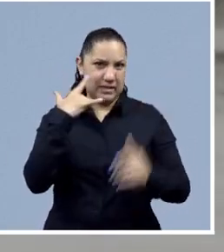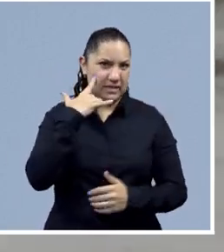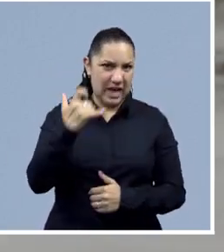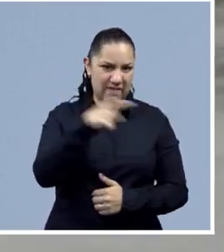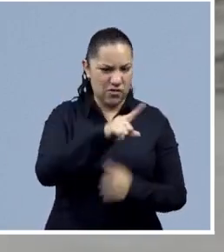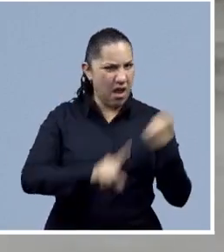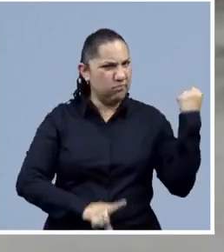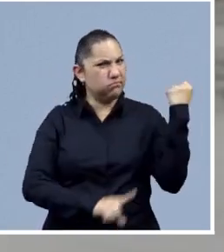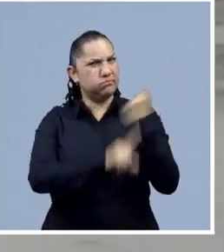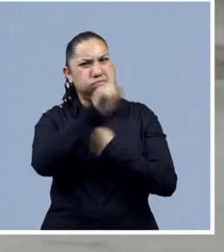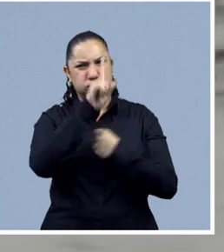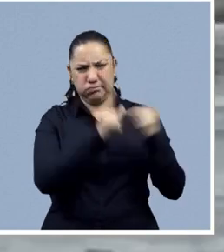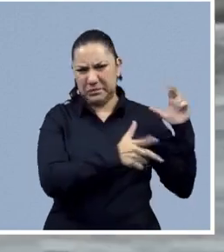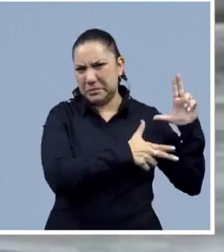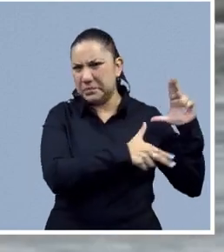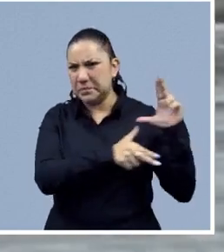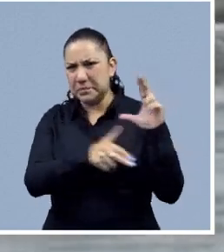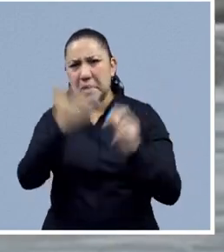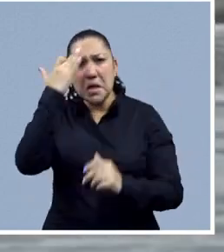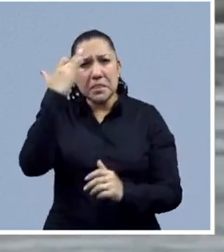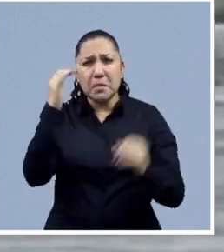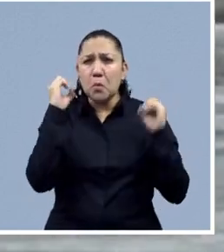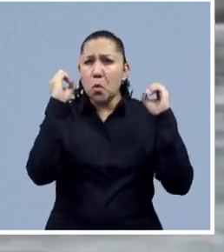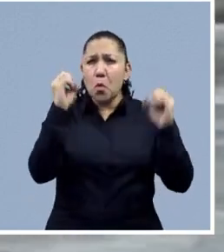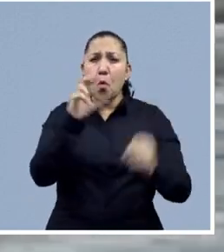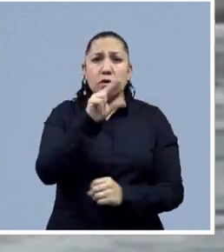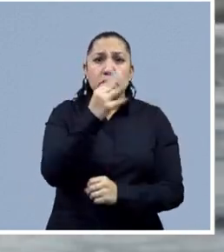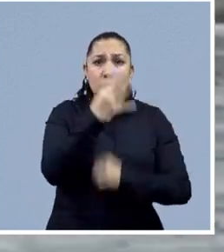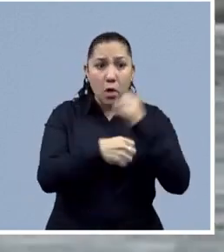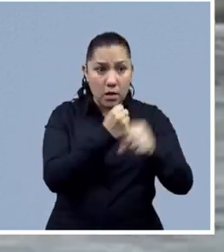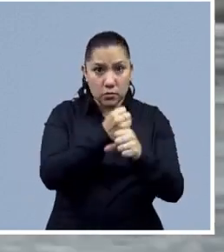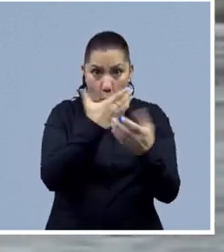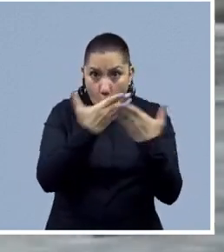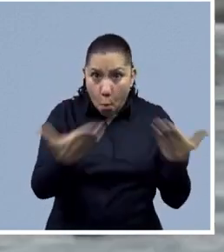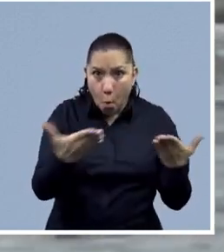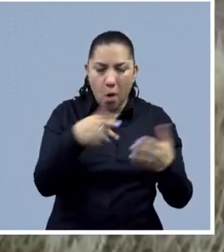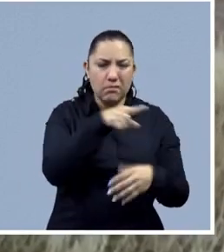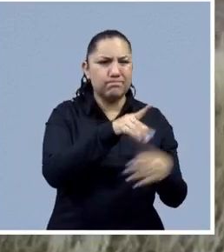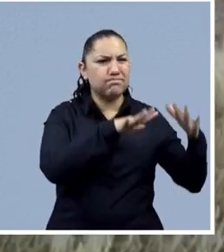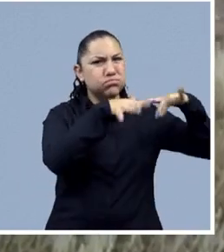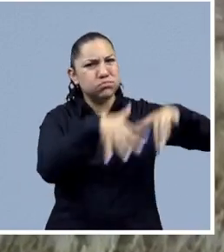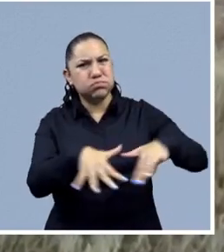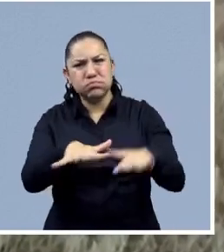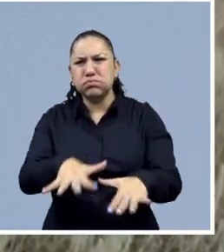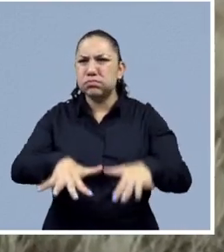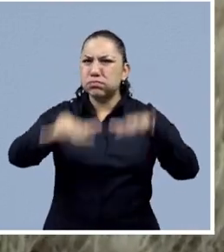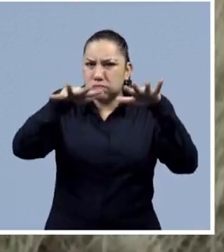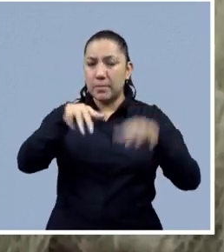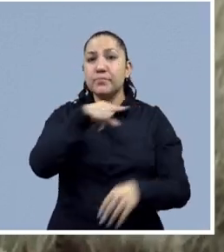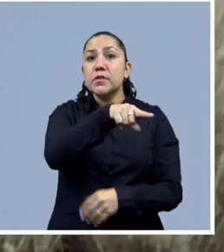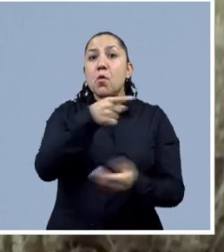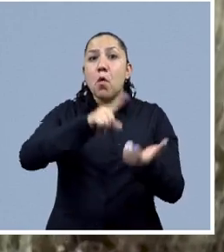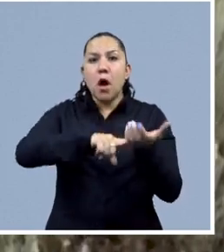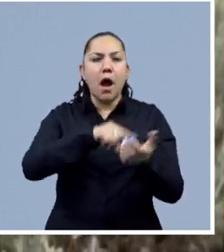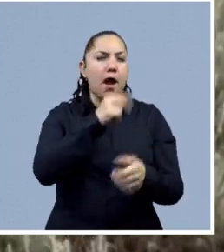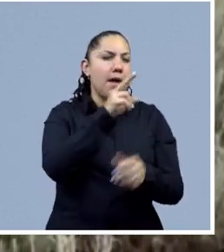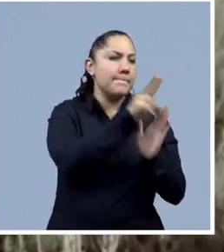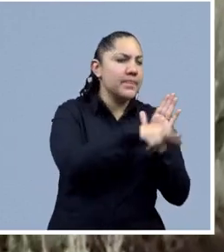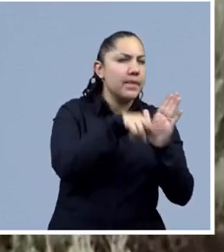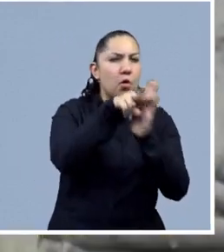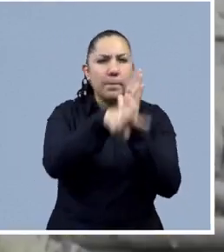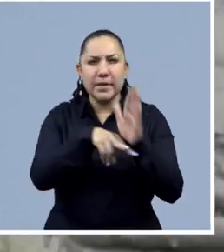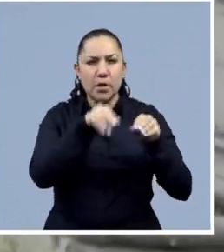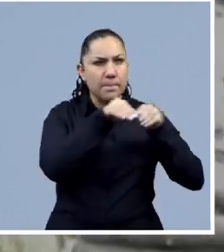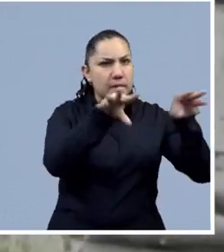primer fenómeno meteorológico de este tipo en la región en 84 años. Las imágenes de las inundaciones en la ciudad californiana